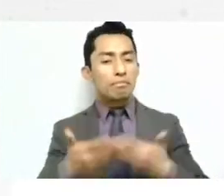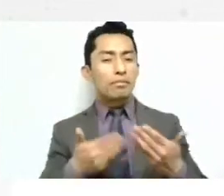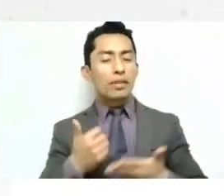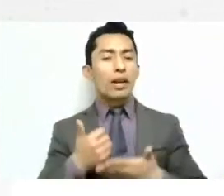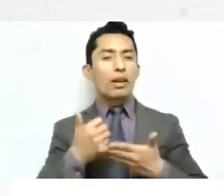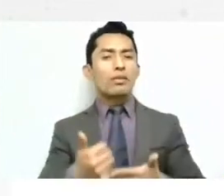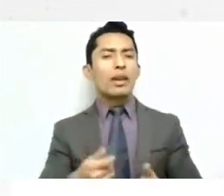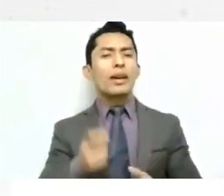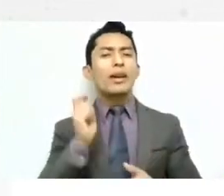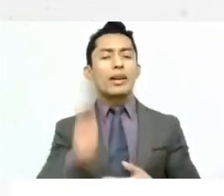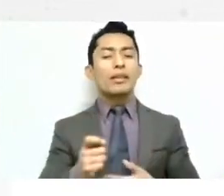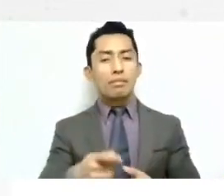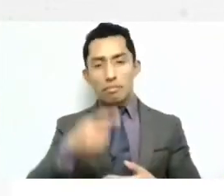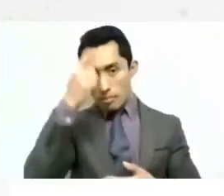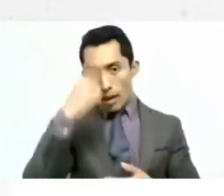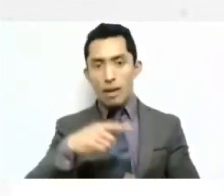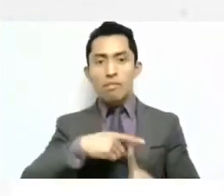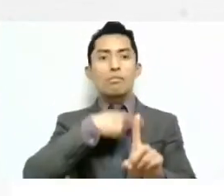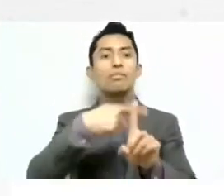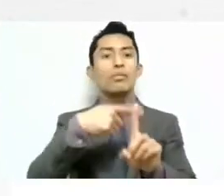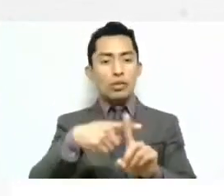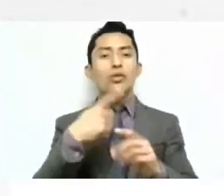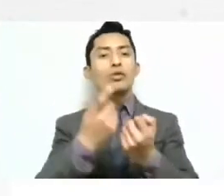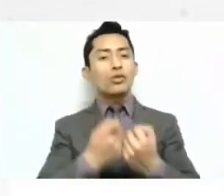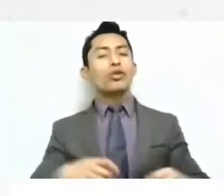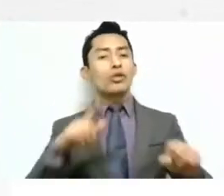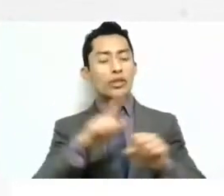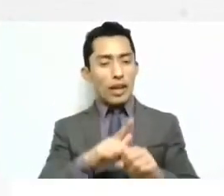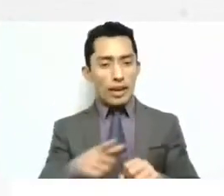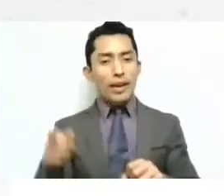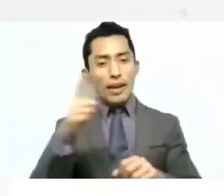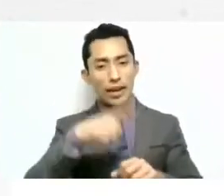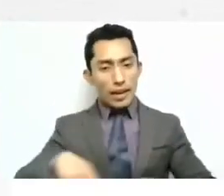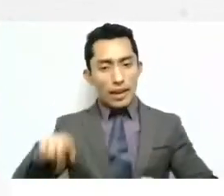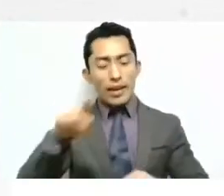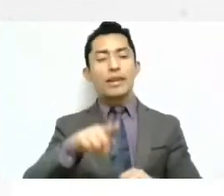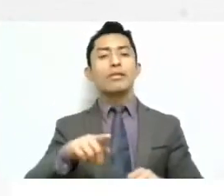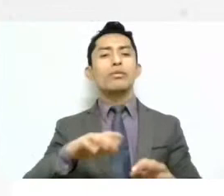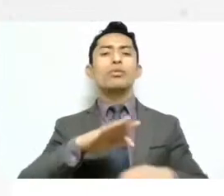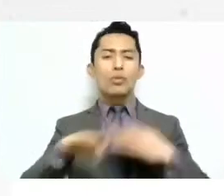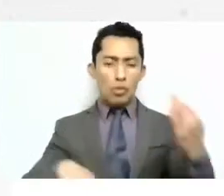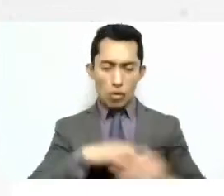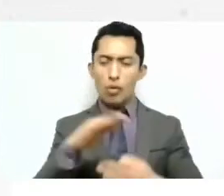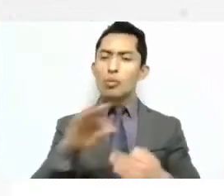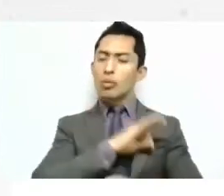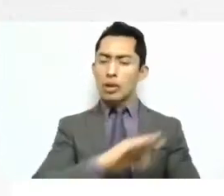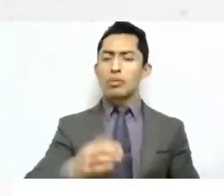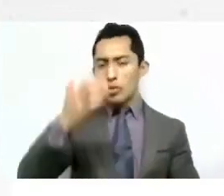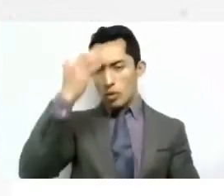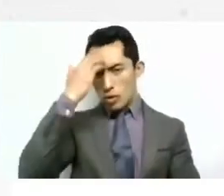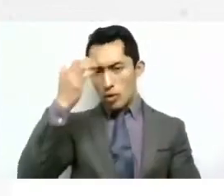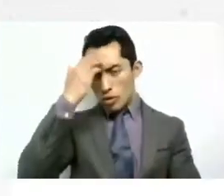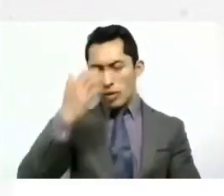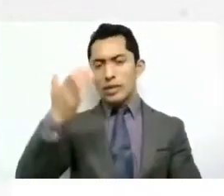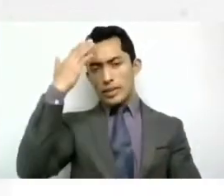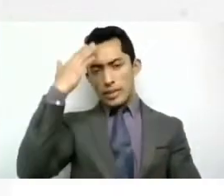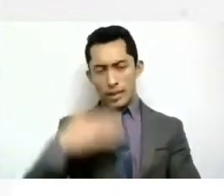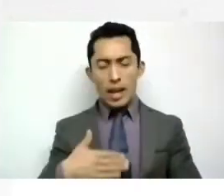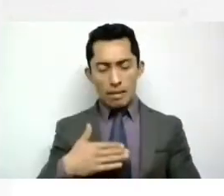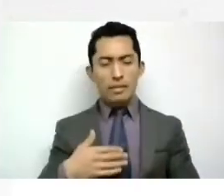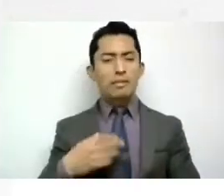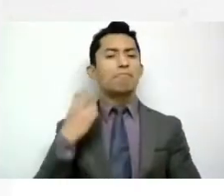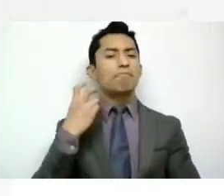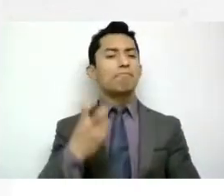que sea un impacto social, que todos tengamos el conocimiento y que haciendo este impacto social,